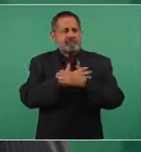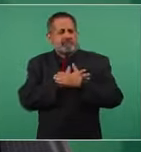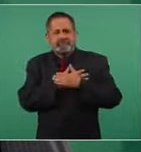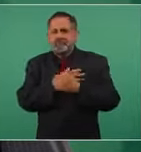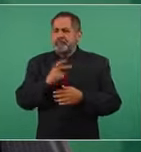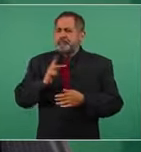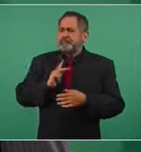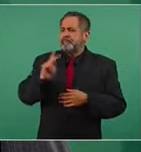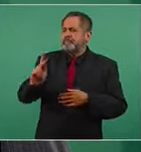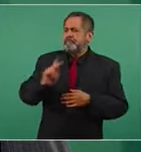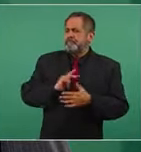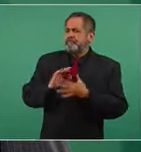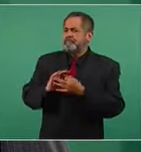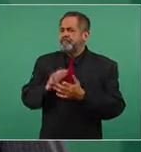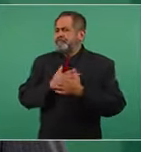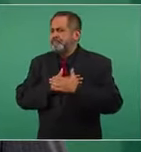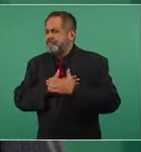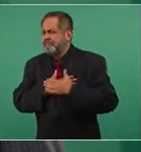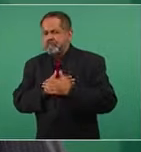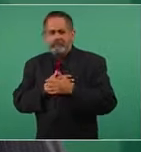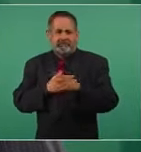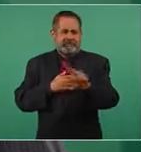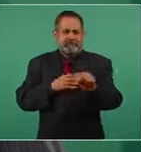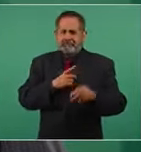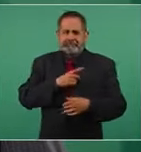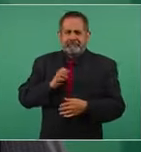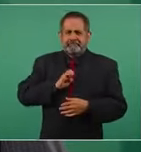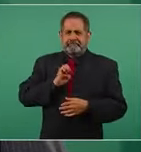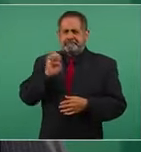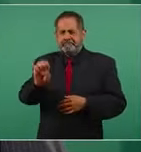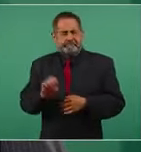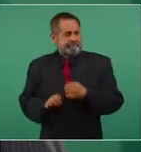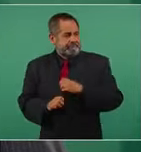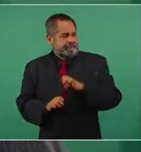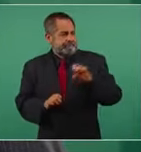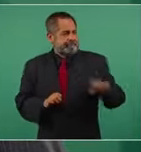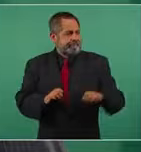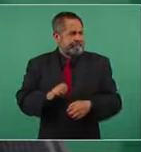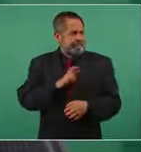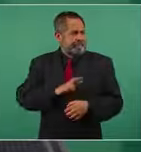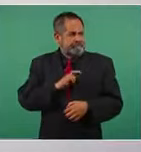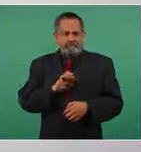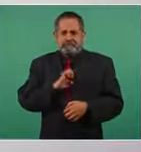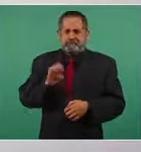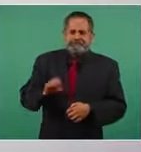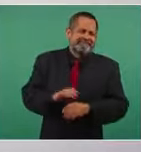prójimo y no odiar a nadie